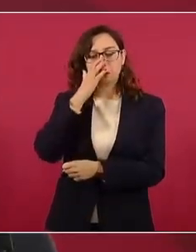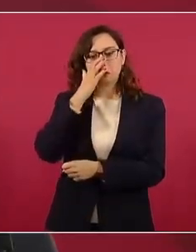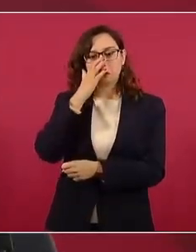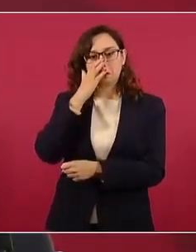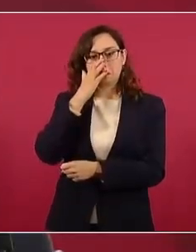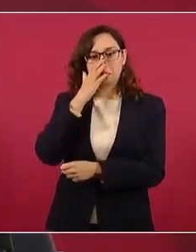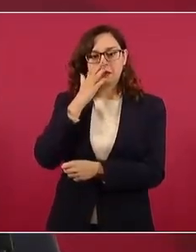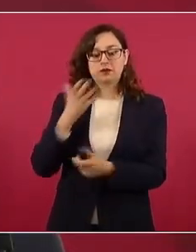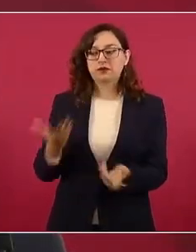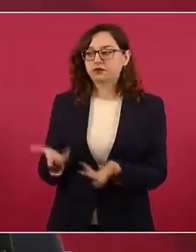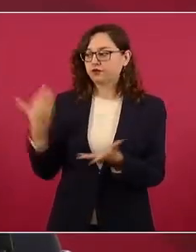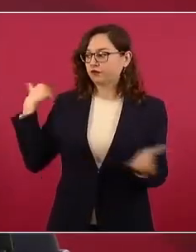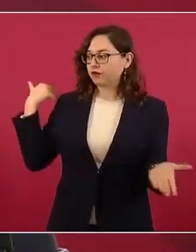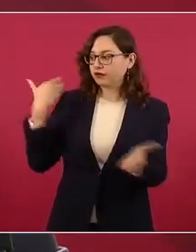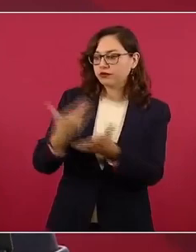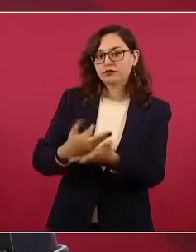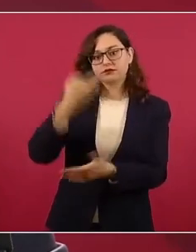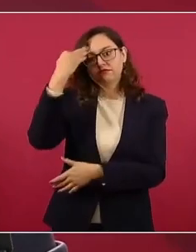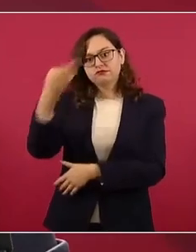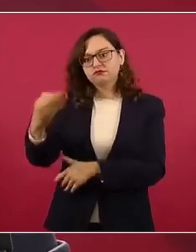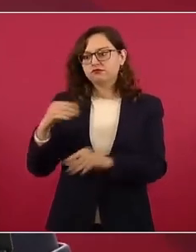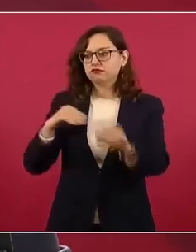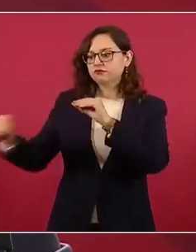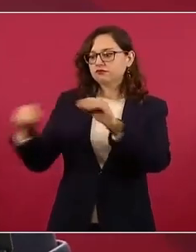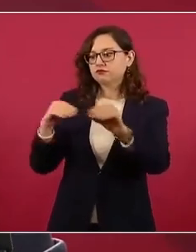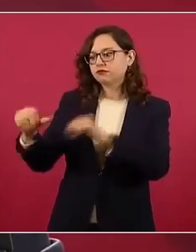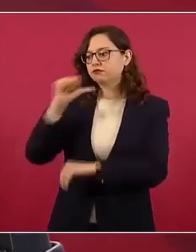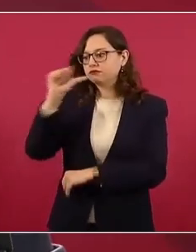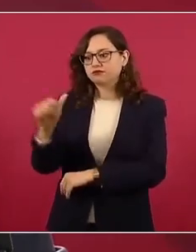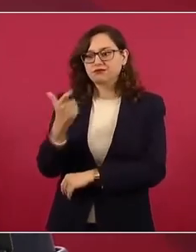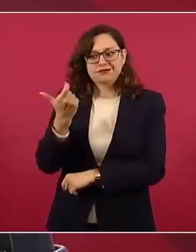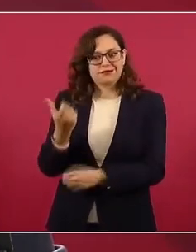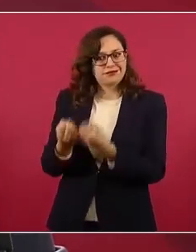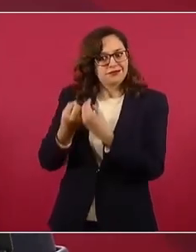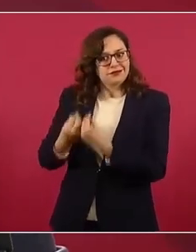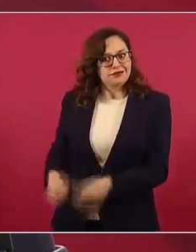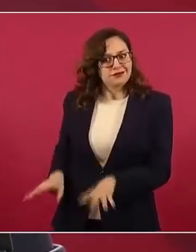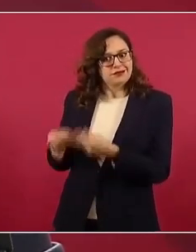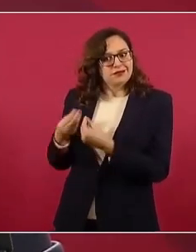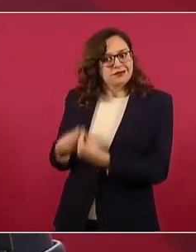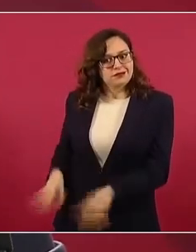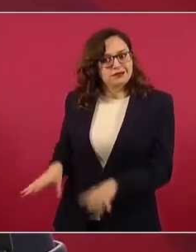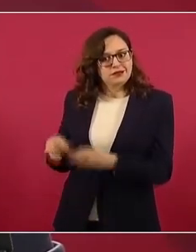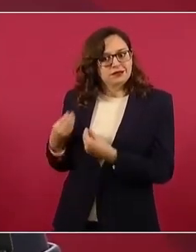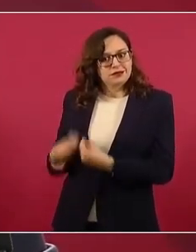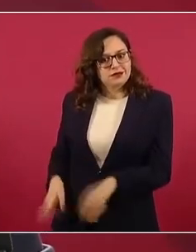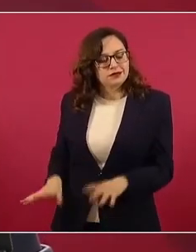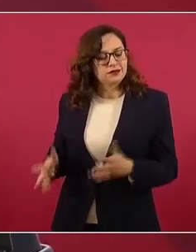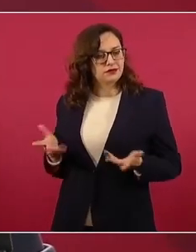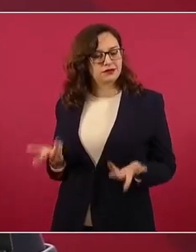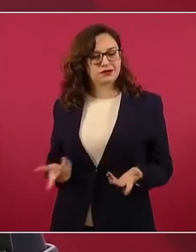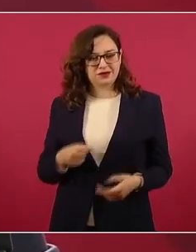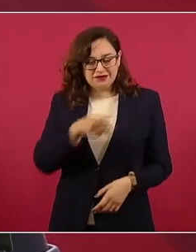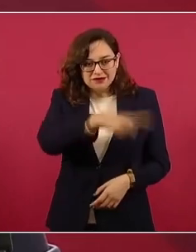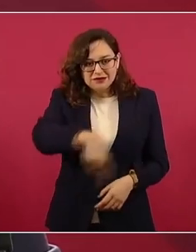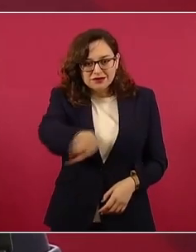parada nos estaba significando un alto costo